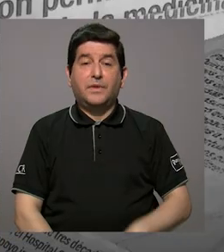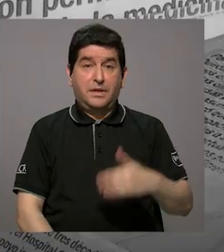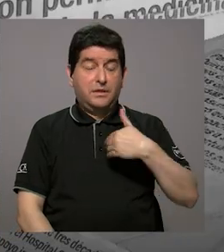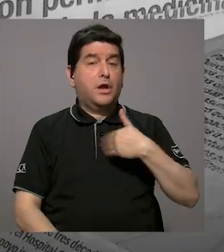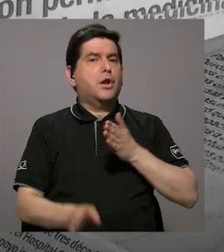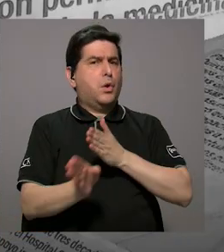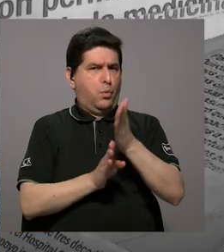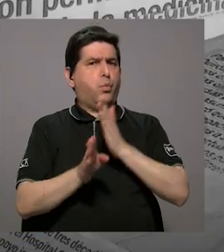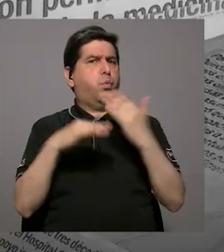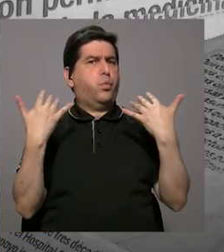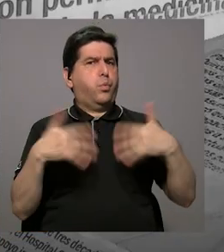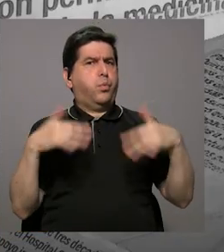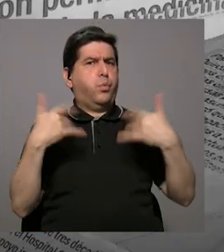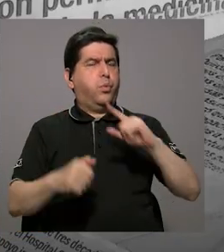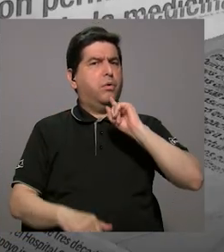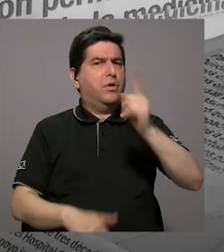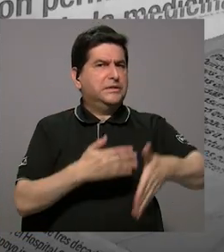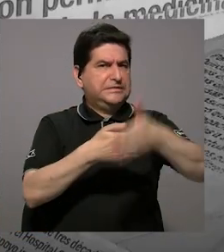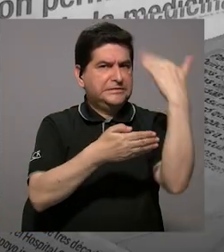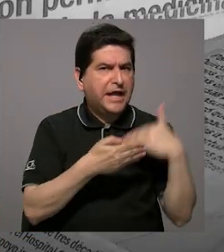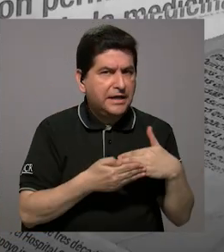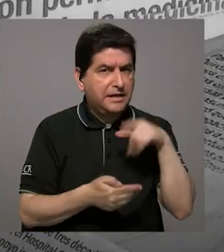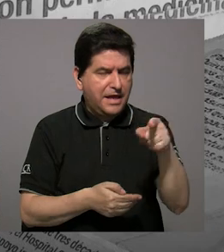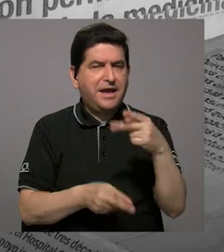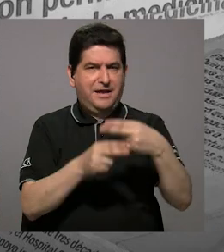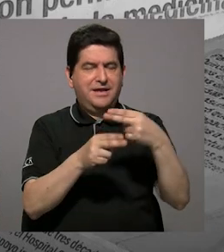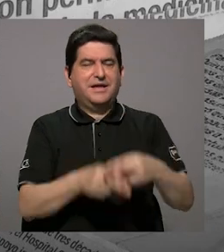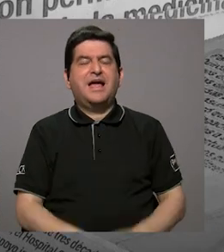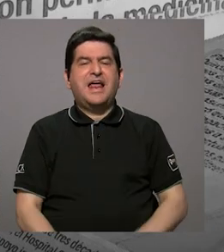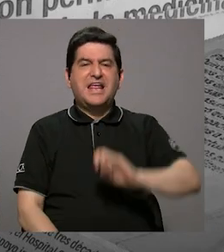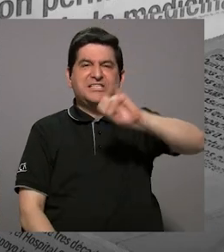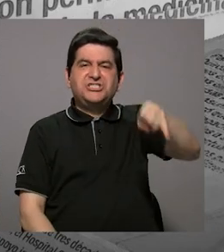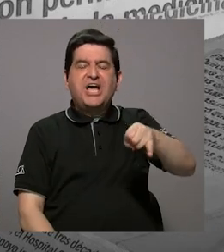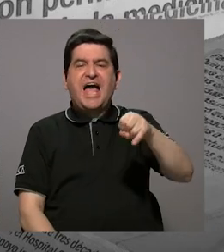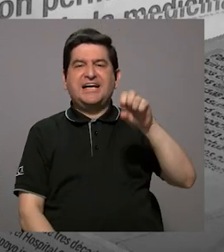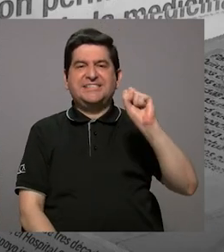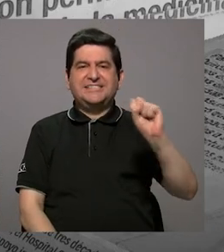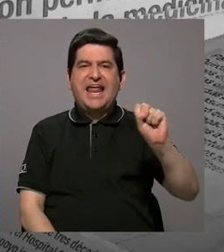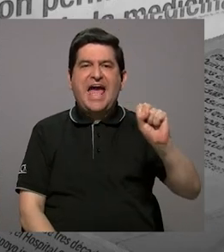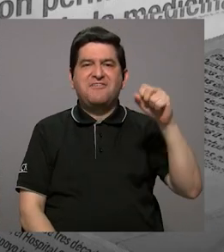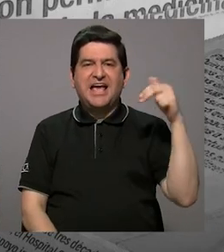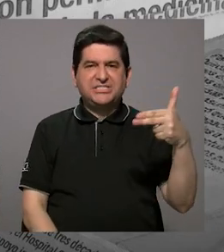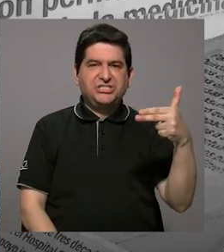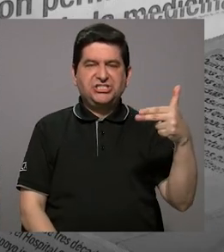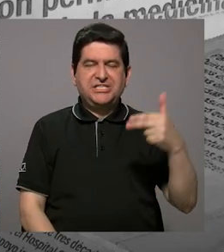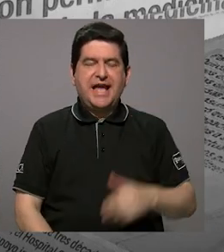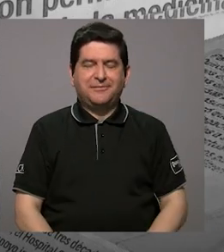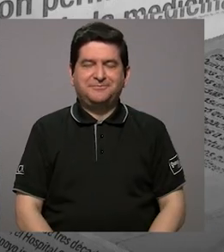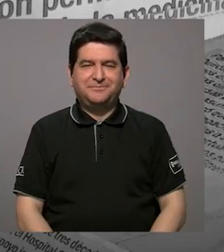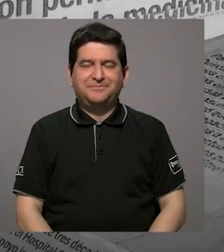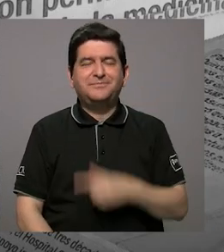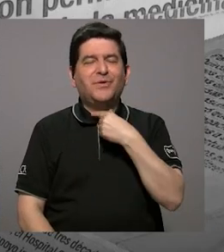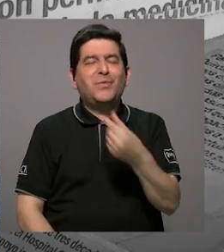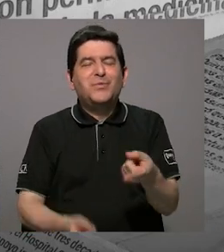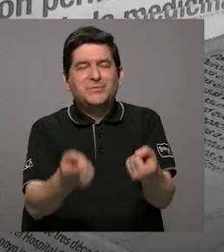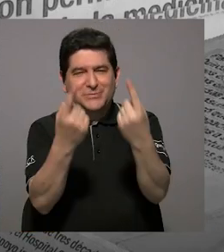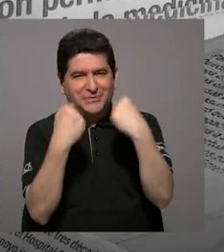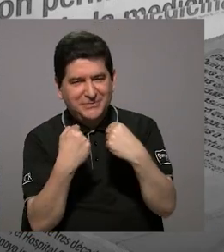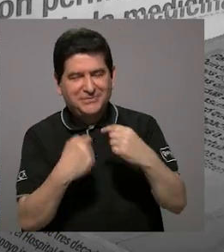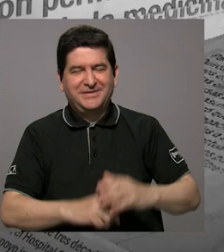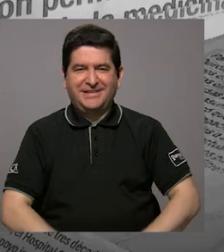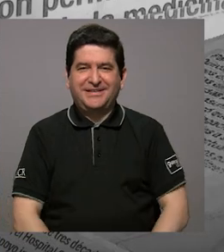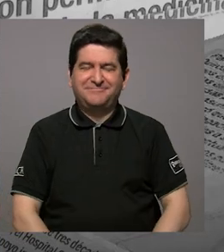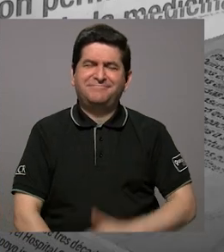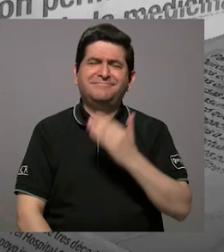Tiene una gran trayectoria, como le decía, él se llama Jan Zanabria Chinchilla. Y un gusto que esté con